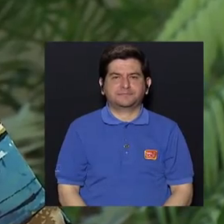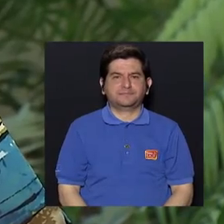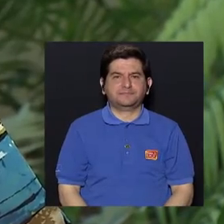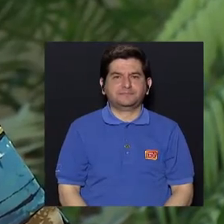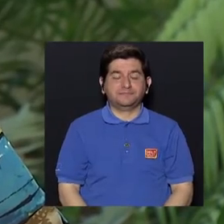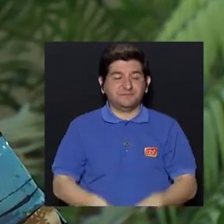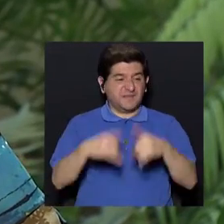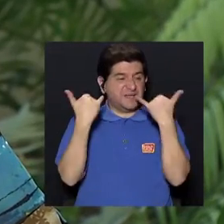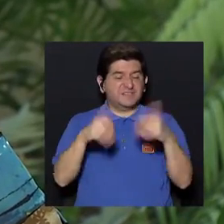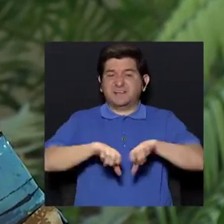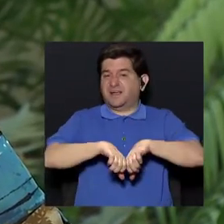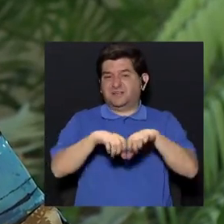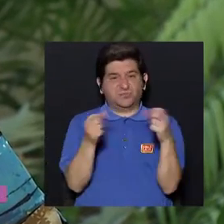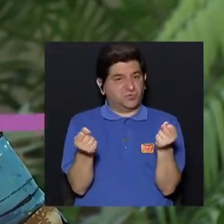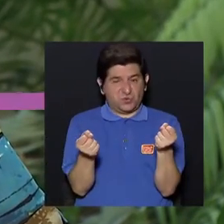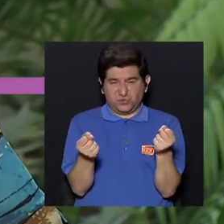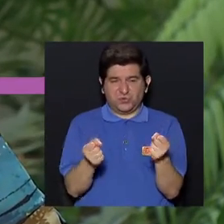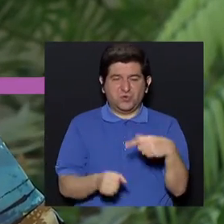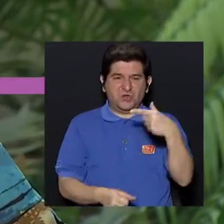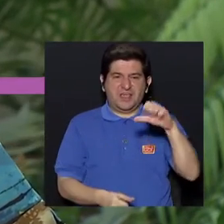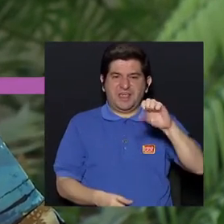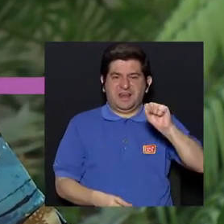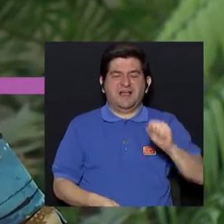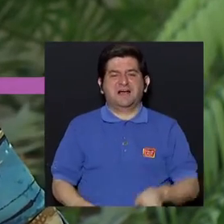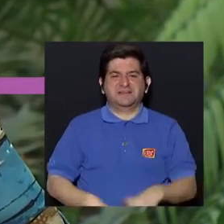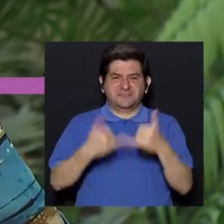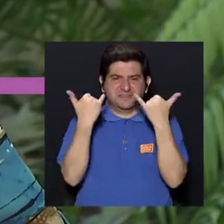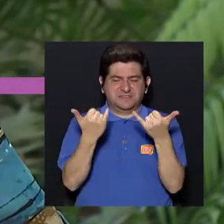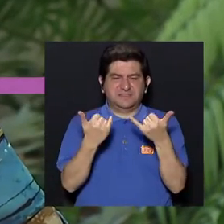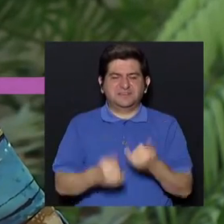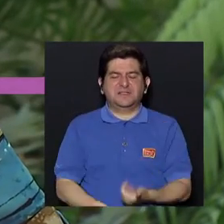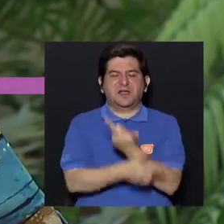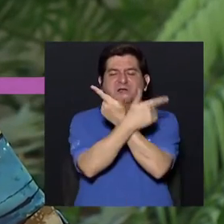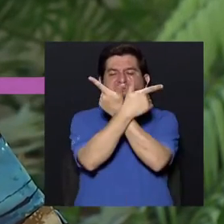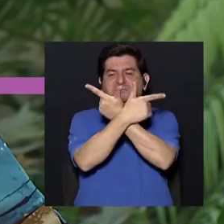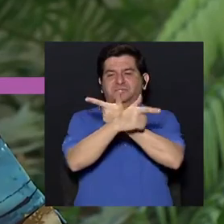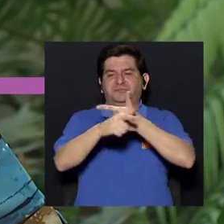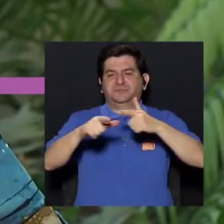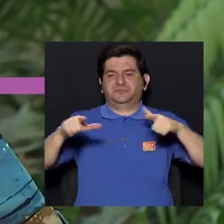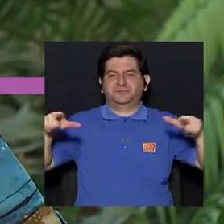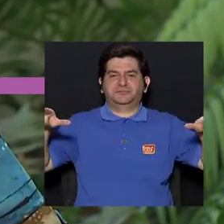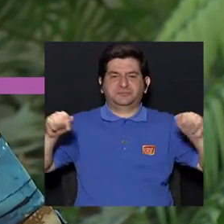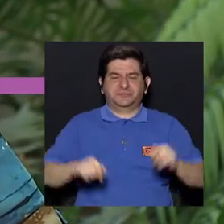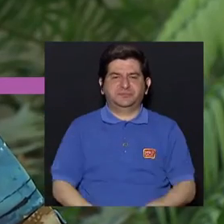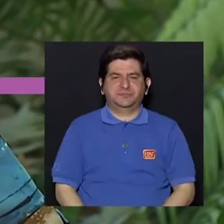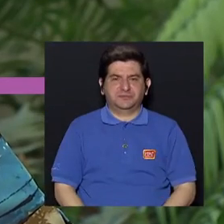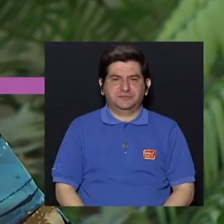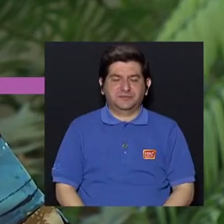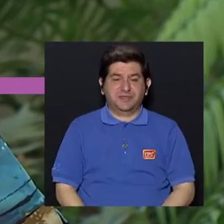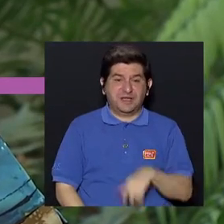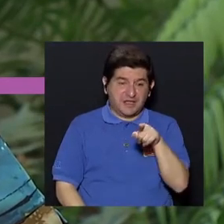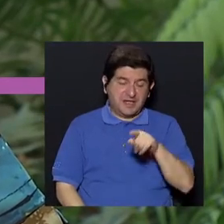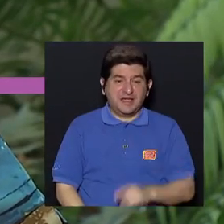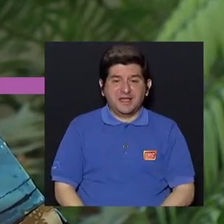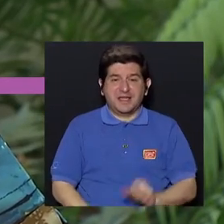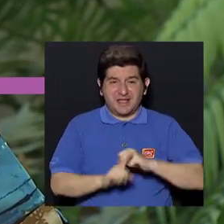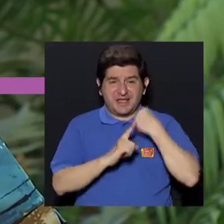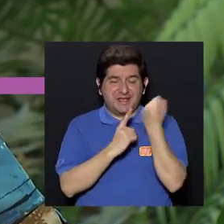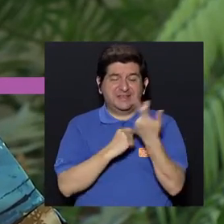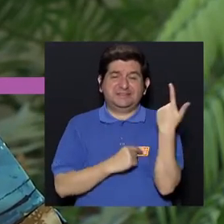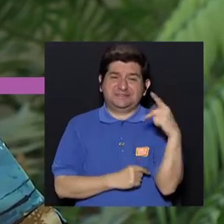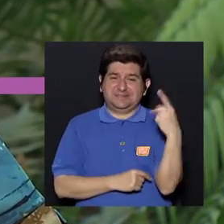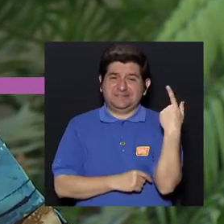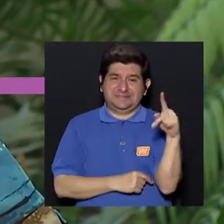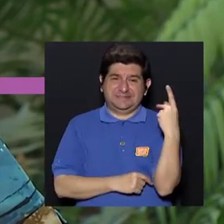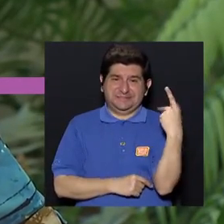Mira, ya una vez quebrado el gas, ya va a salir del artículo. Eso es una de las cosas más